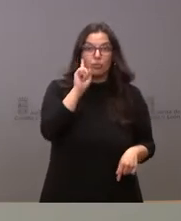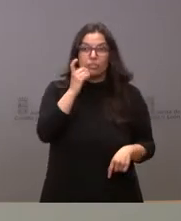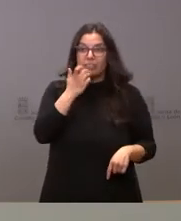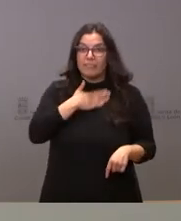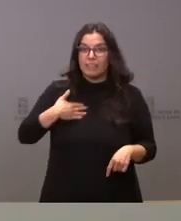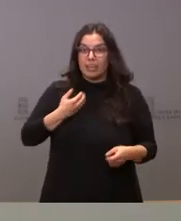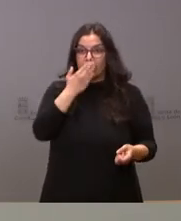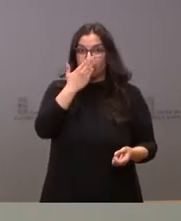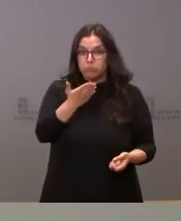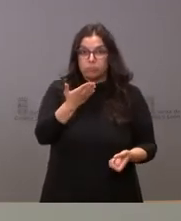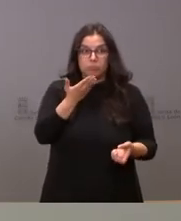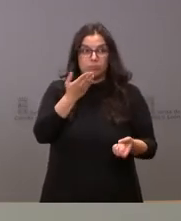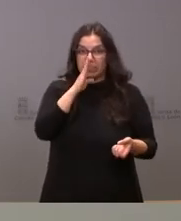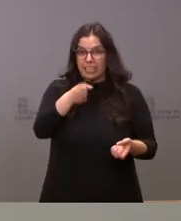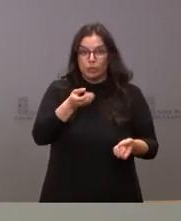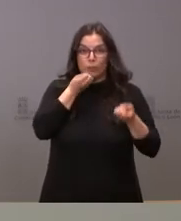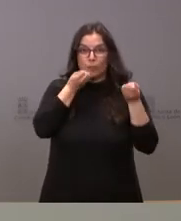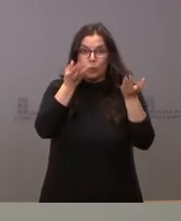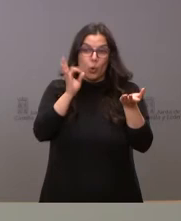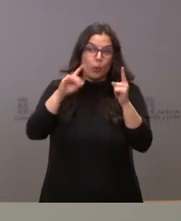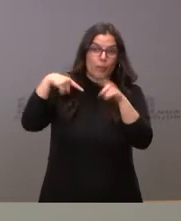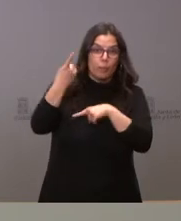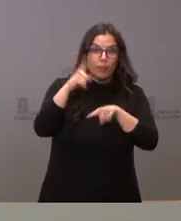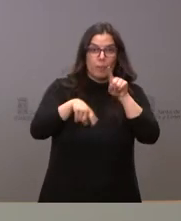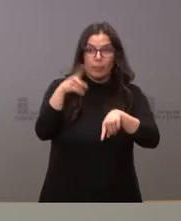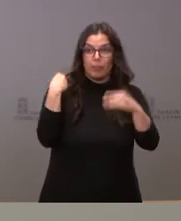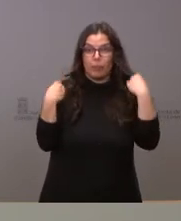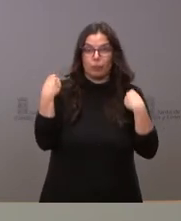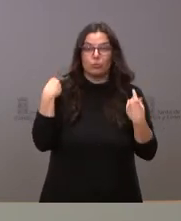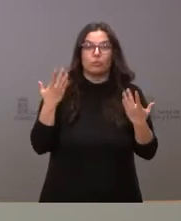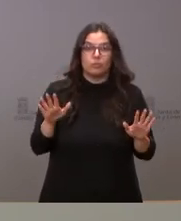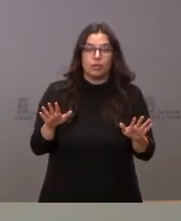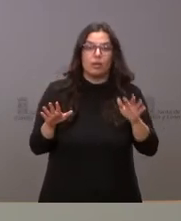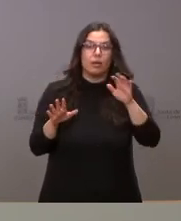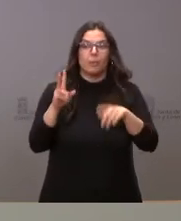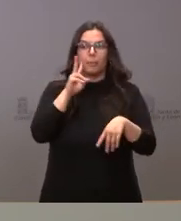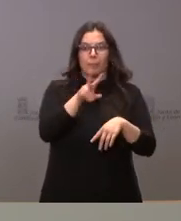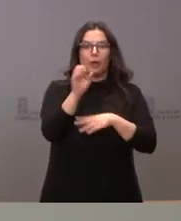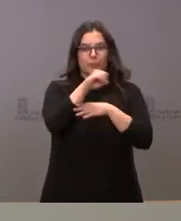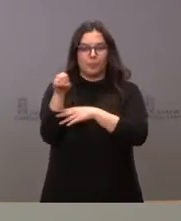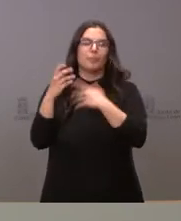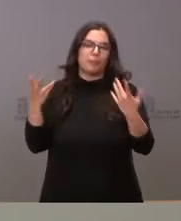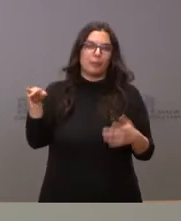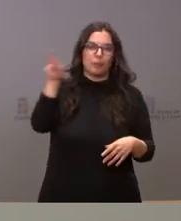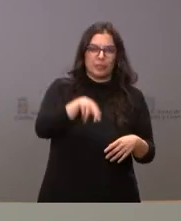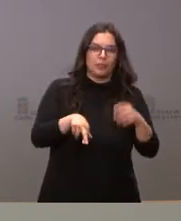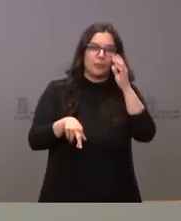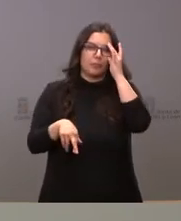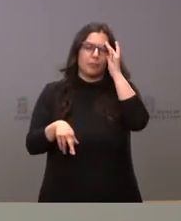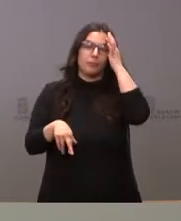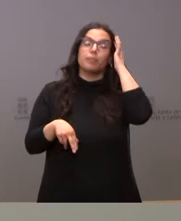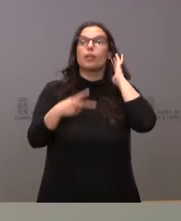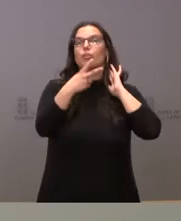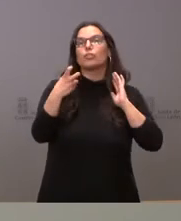ustedes que se los ofrezca, o más tarde veo que hay algunos gestos de asentimiento. Pues repasando esta cifra de